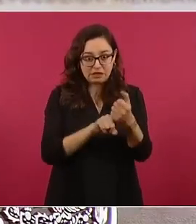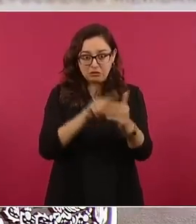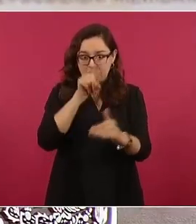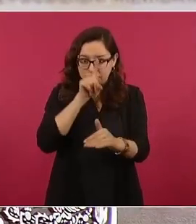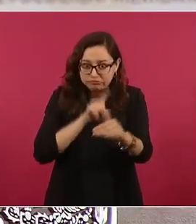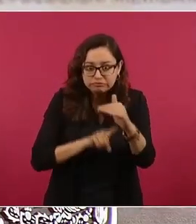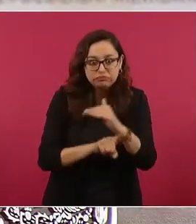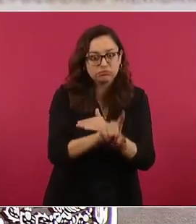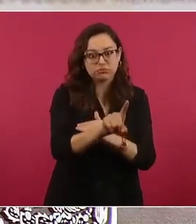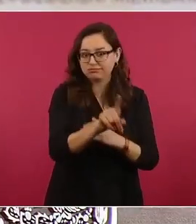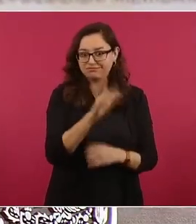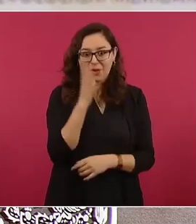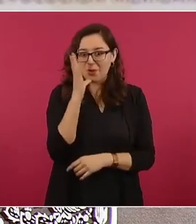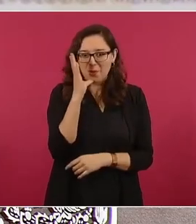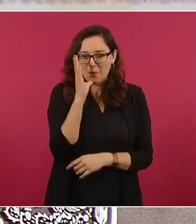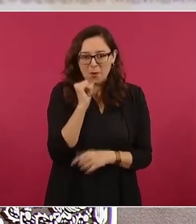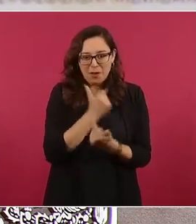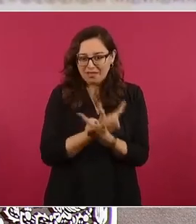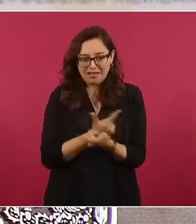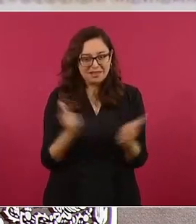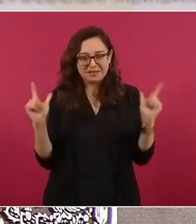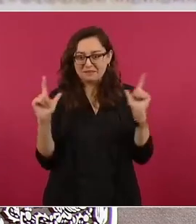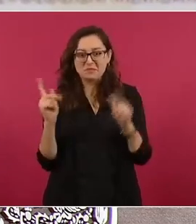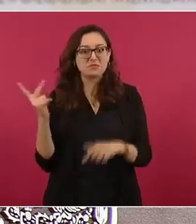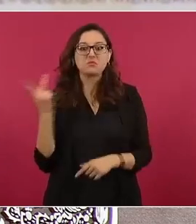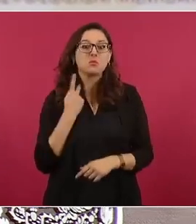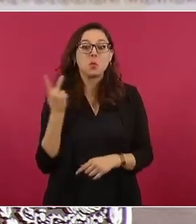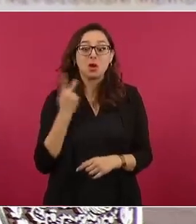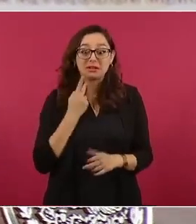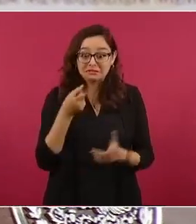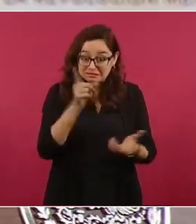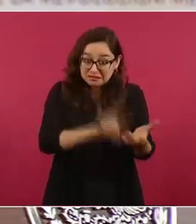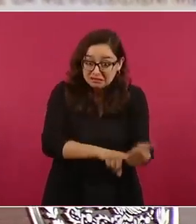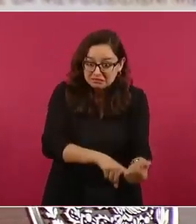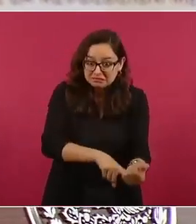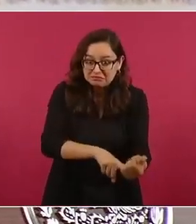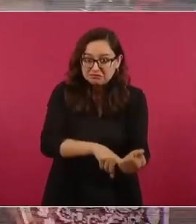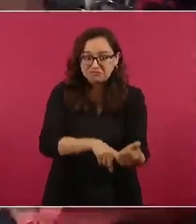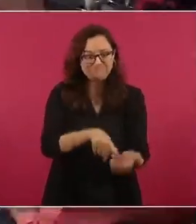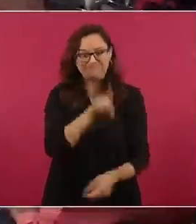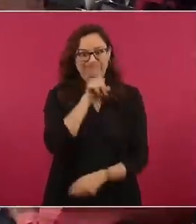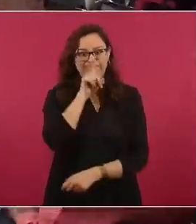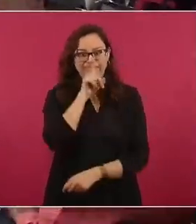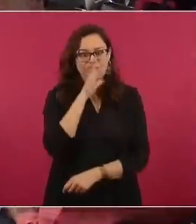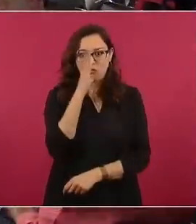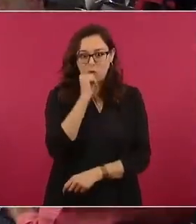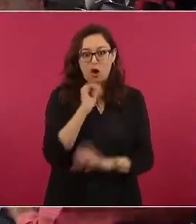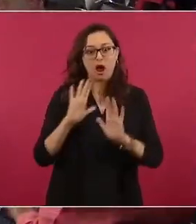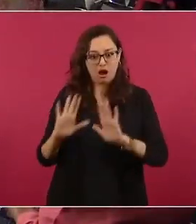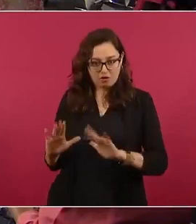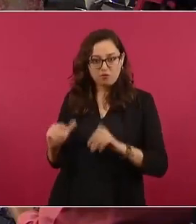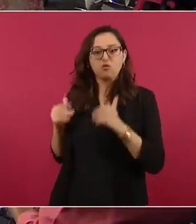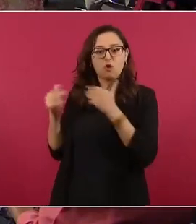político, se hace afuera, en un salón.